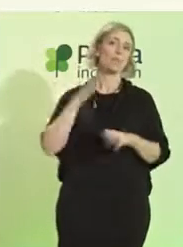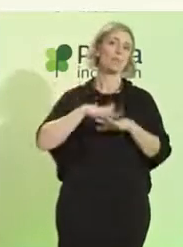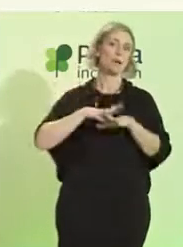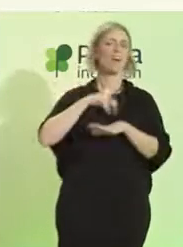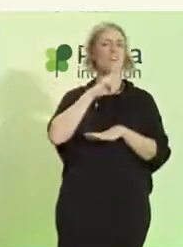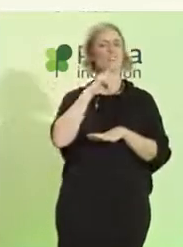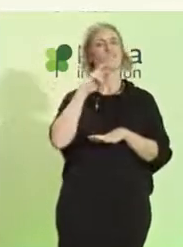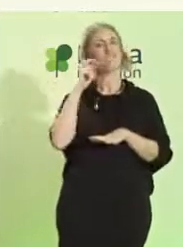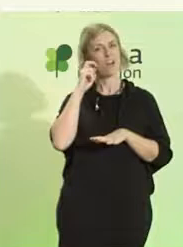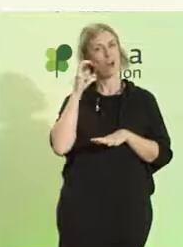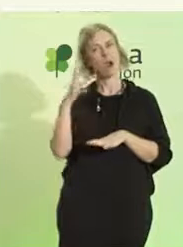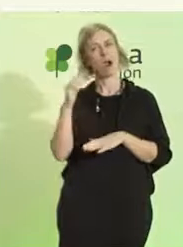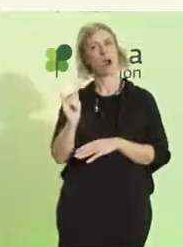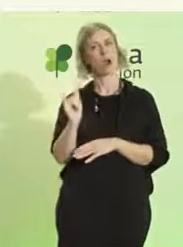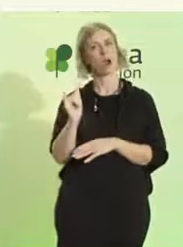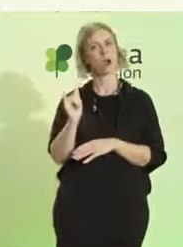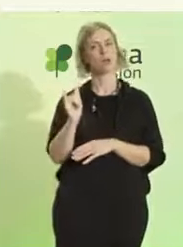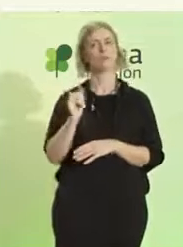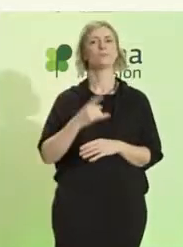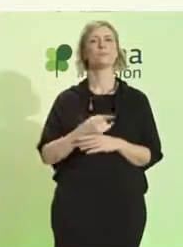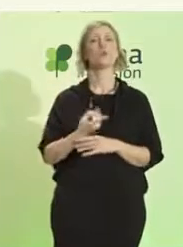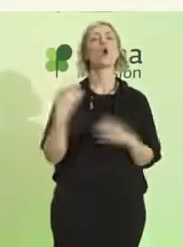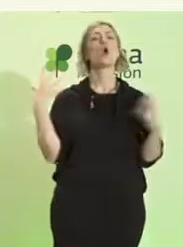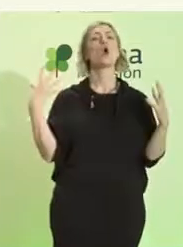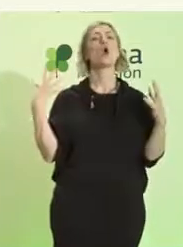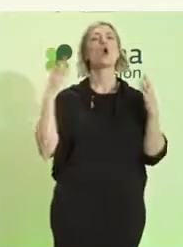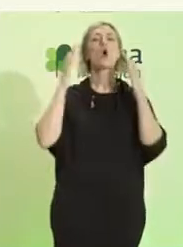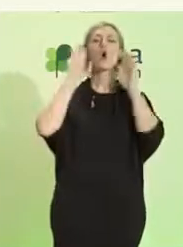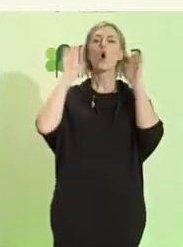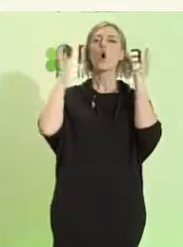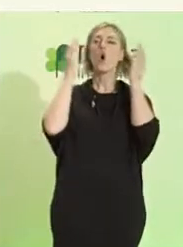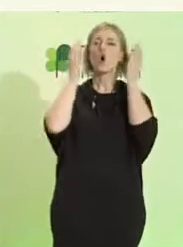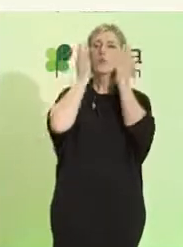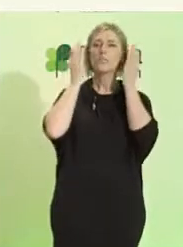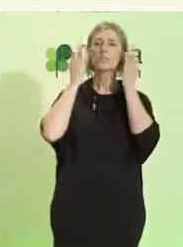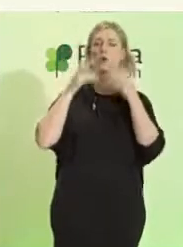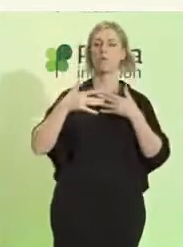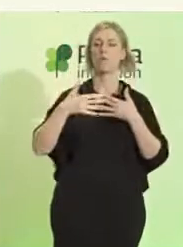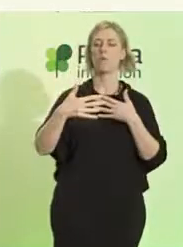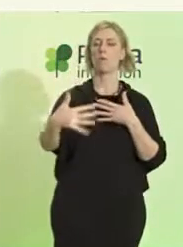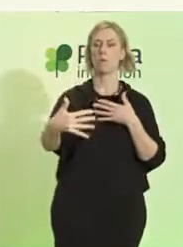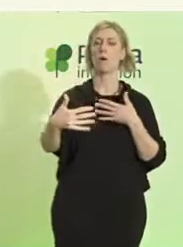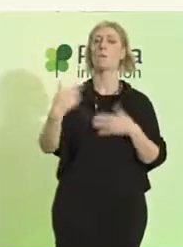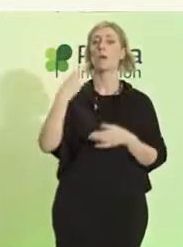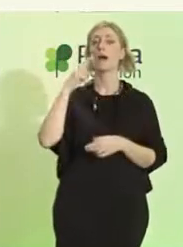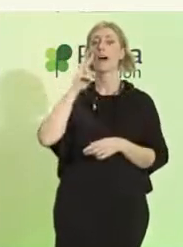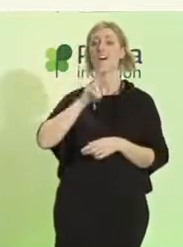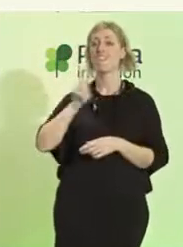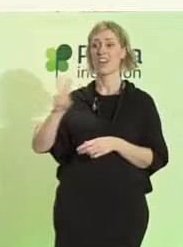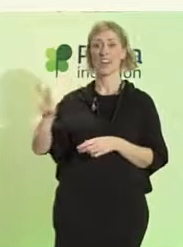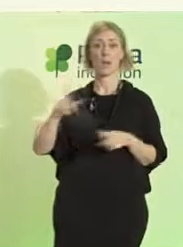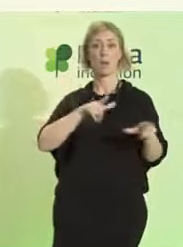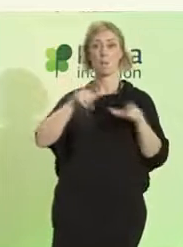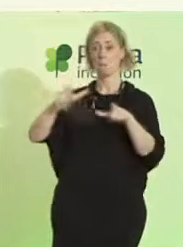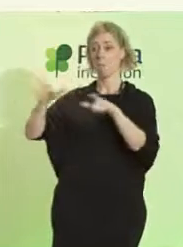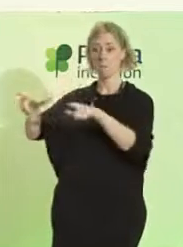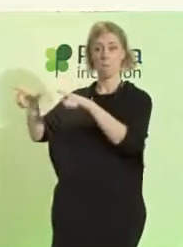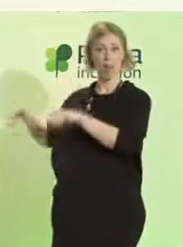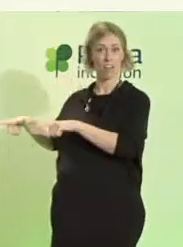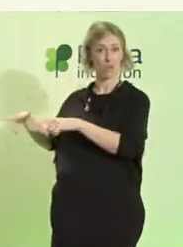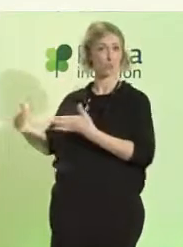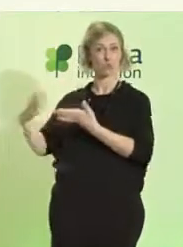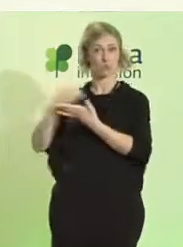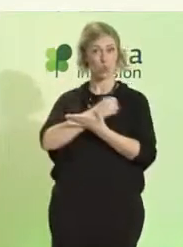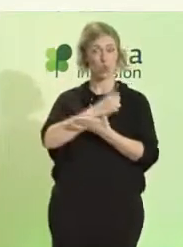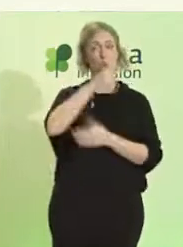A lo largo del Congreso vais a ver en todos los espacios propuestos las personas